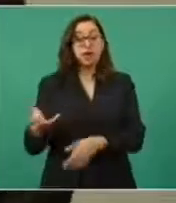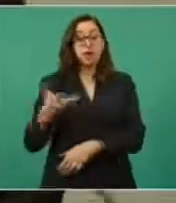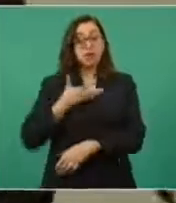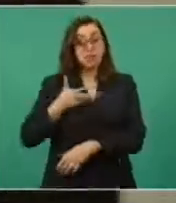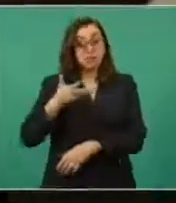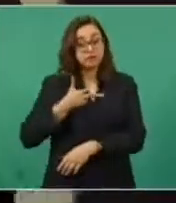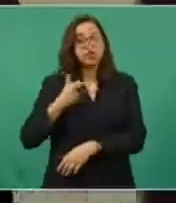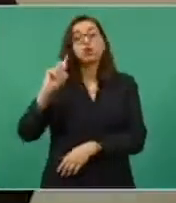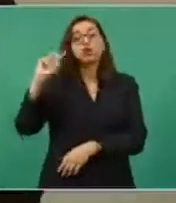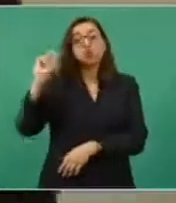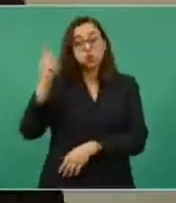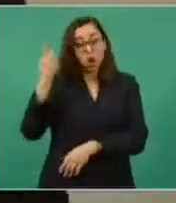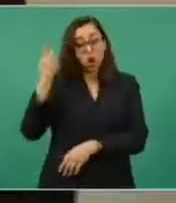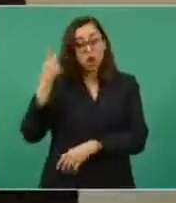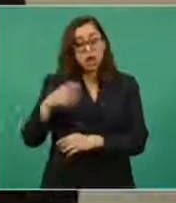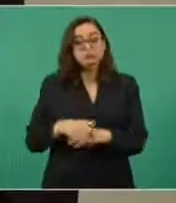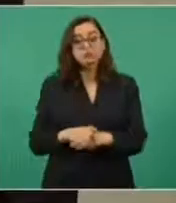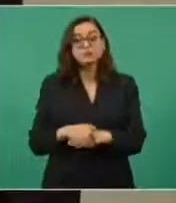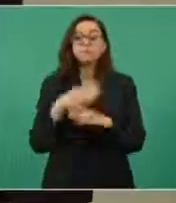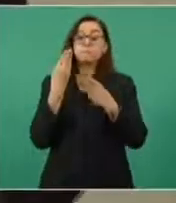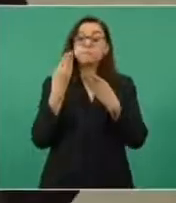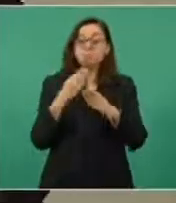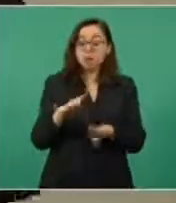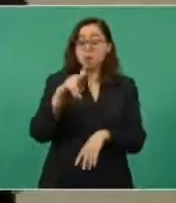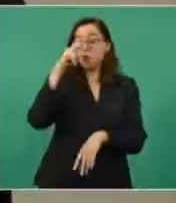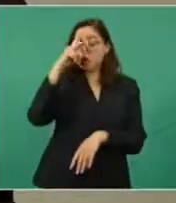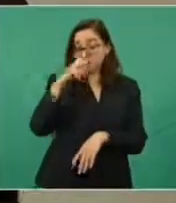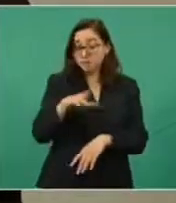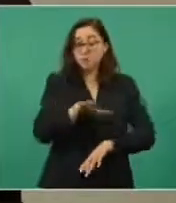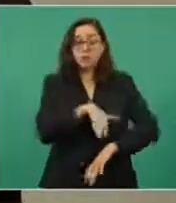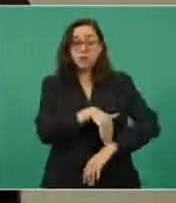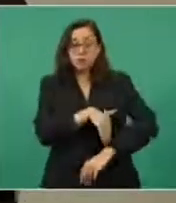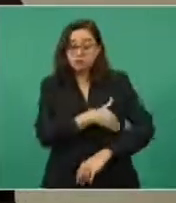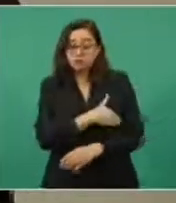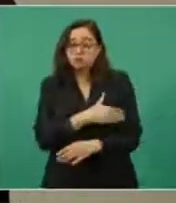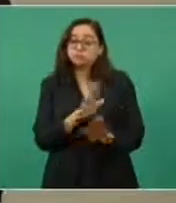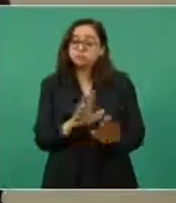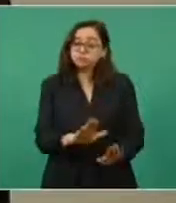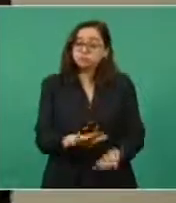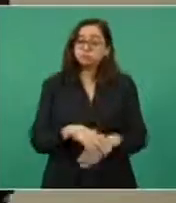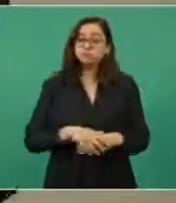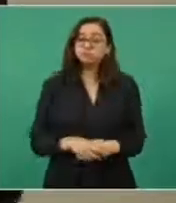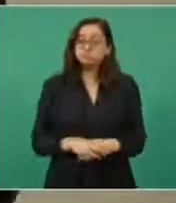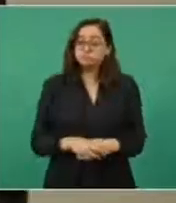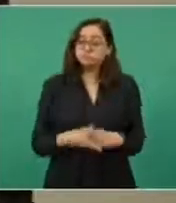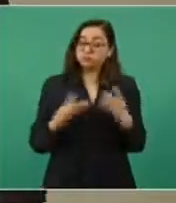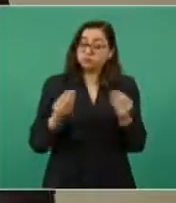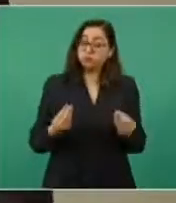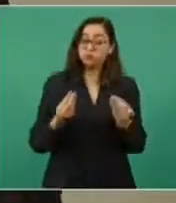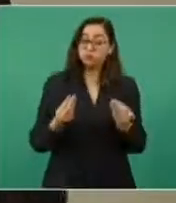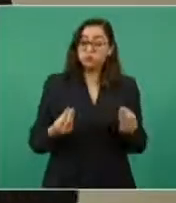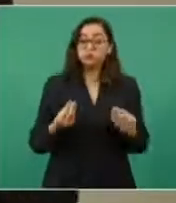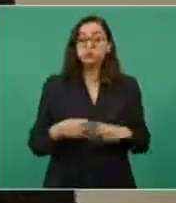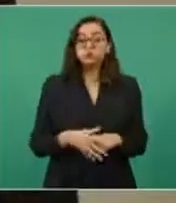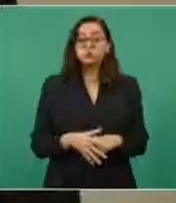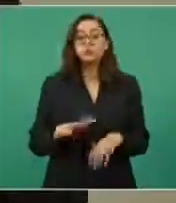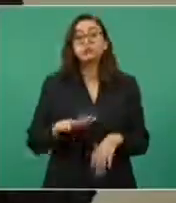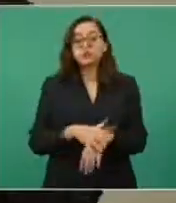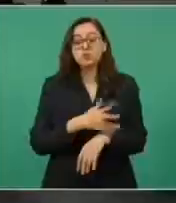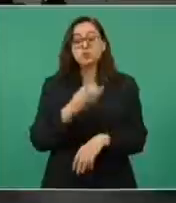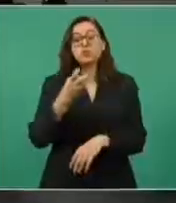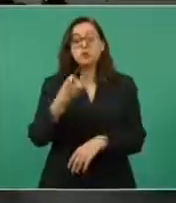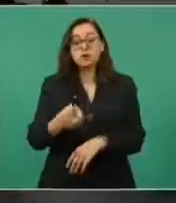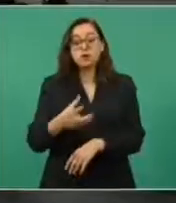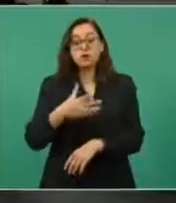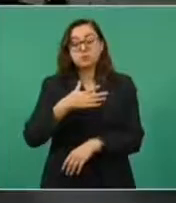sea, Pemex da mucho para México, pero sí podría haber, por eso era mi pregunta,